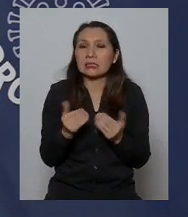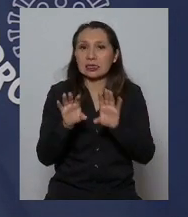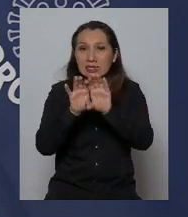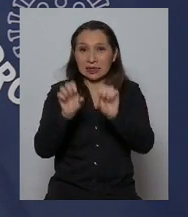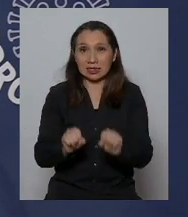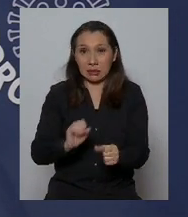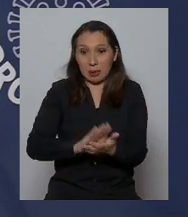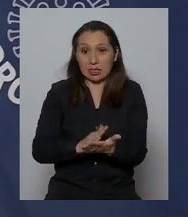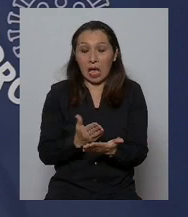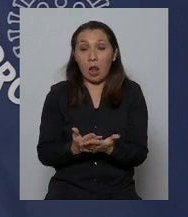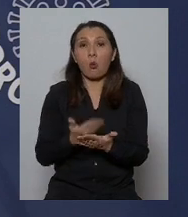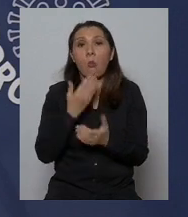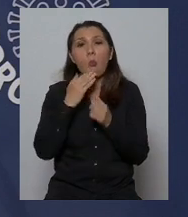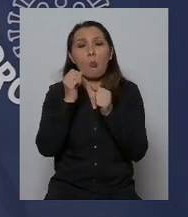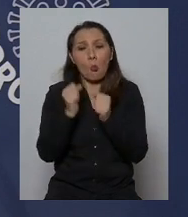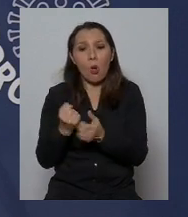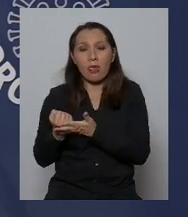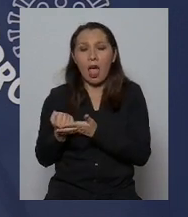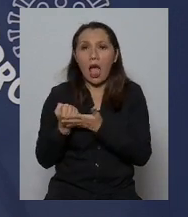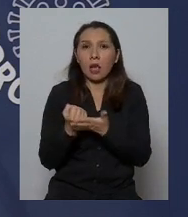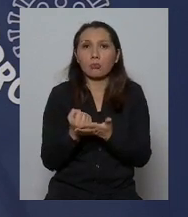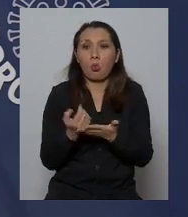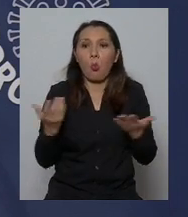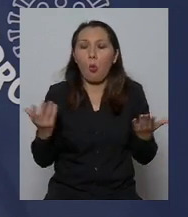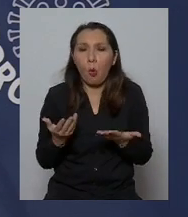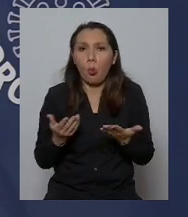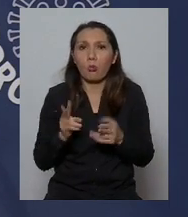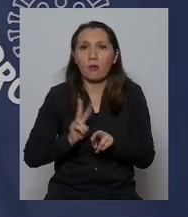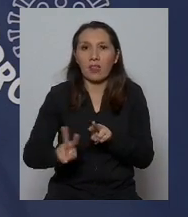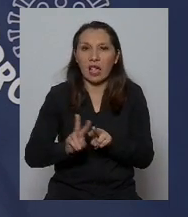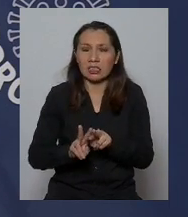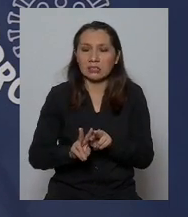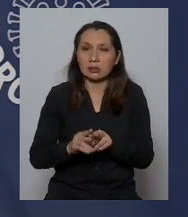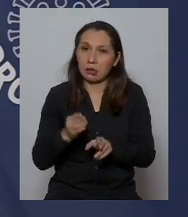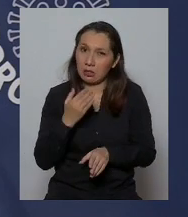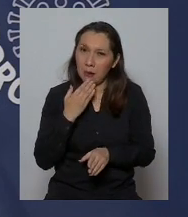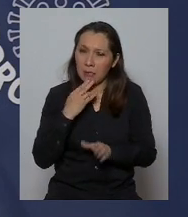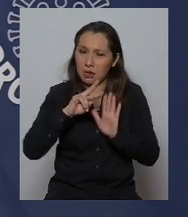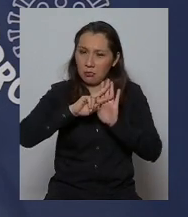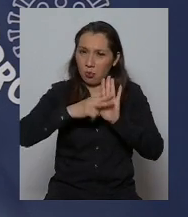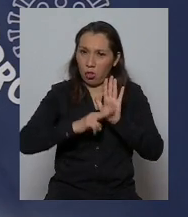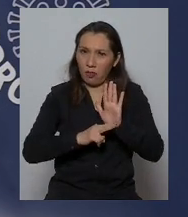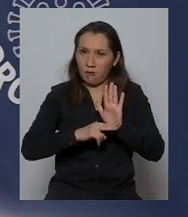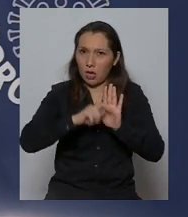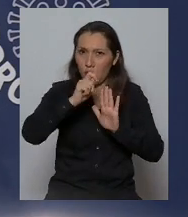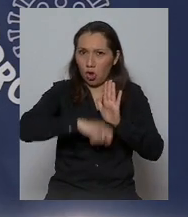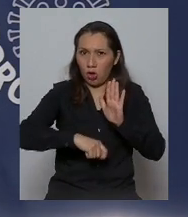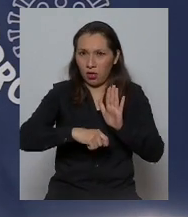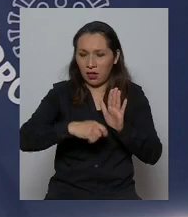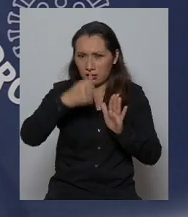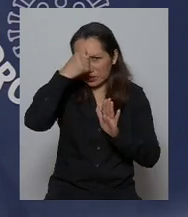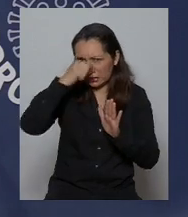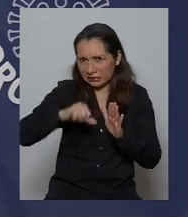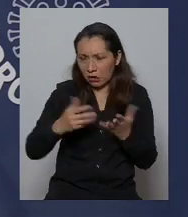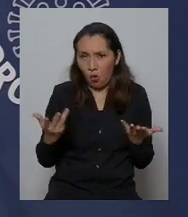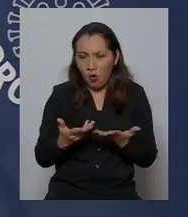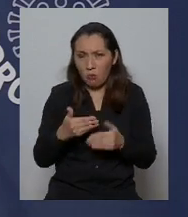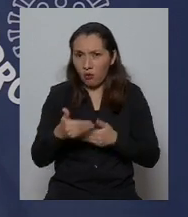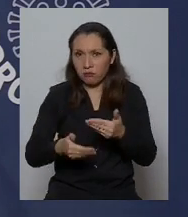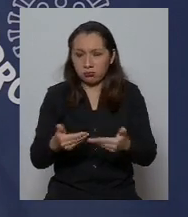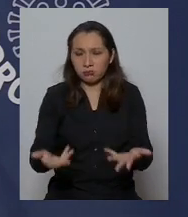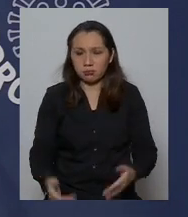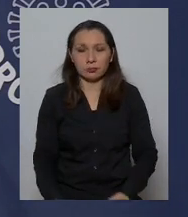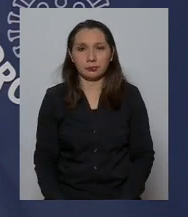sistema sanitario para que se pueda colaborar? ¿dónde va a ser? ¿va a ser también una modificación al código penal? ¿cómo va a funcionar esto?